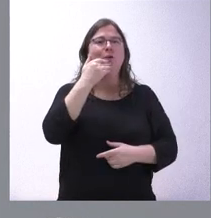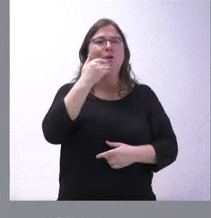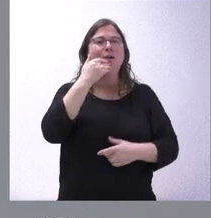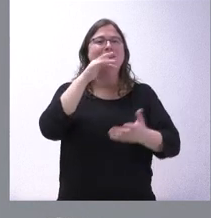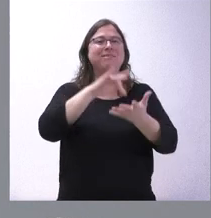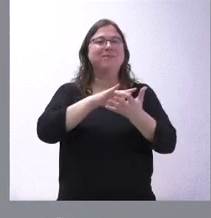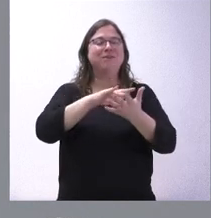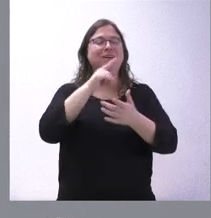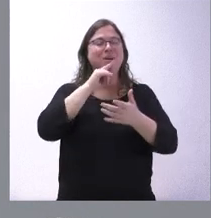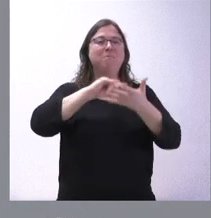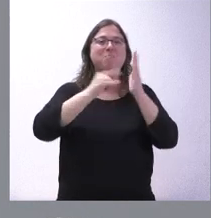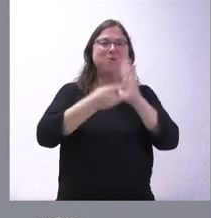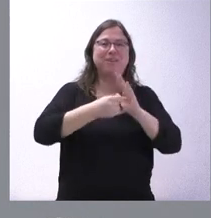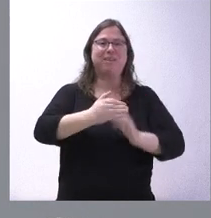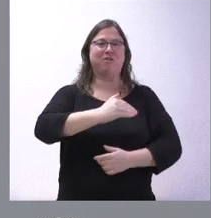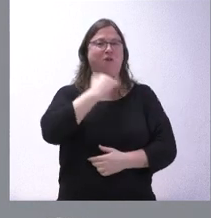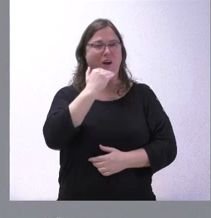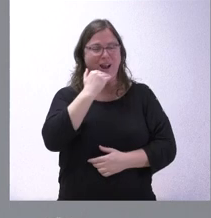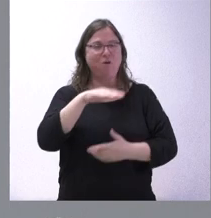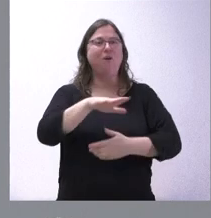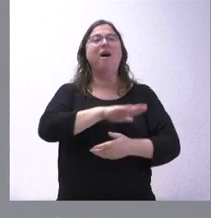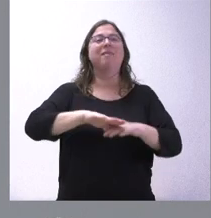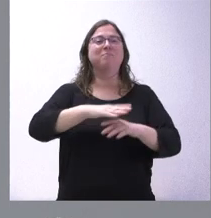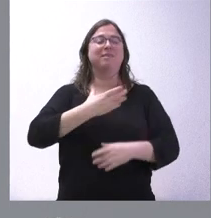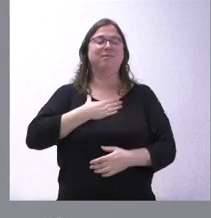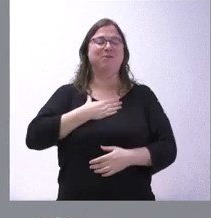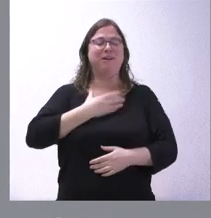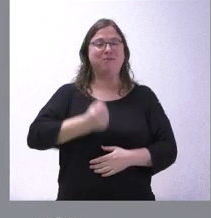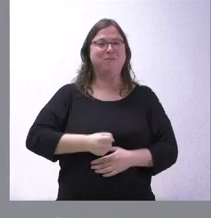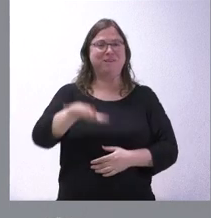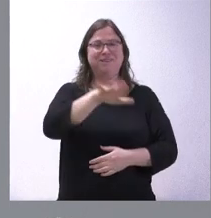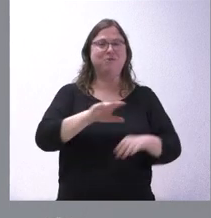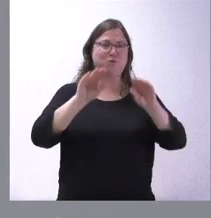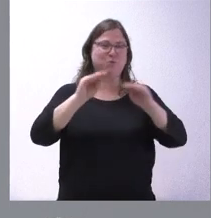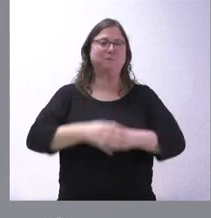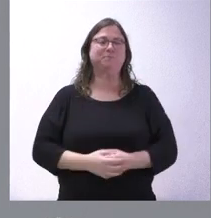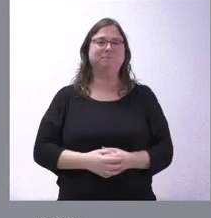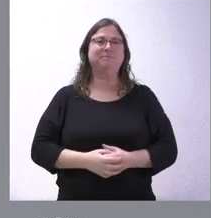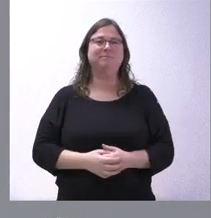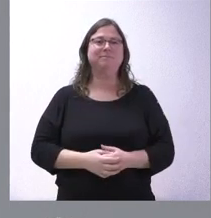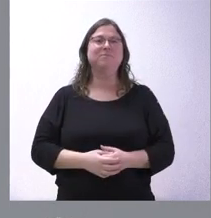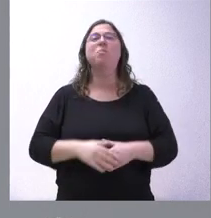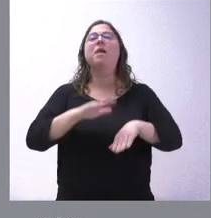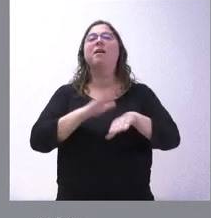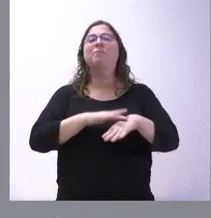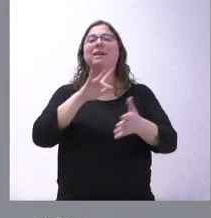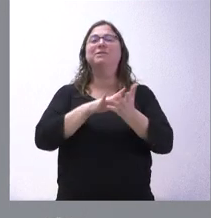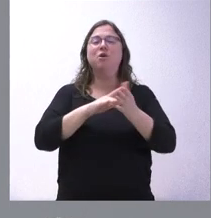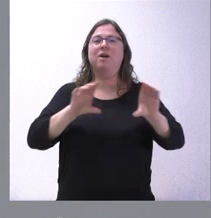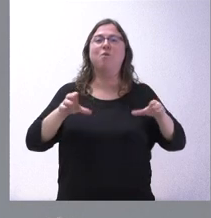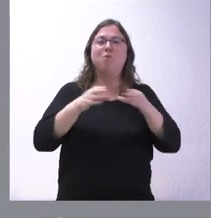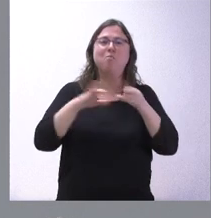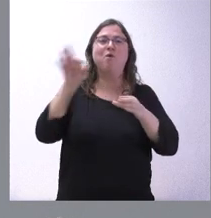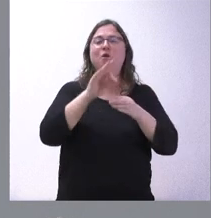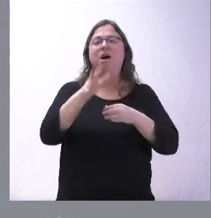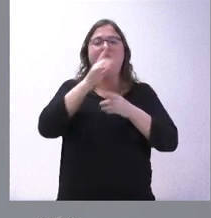algún proyecto, alguna iniciativa de ámbito local para los vertidos o para las